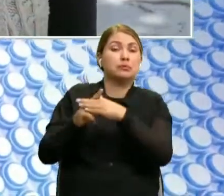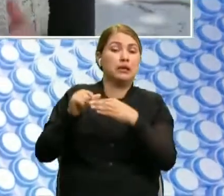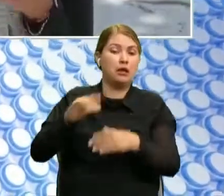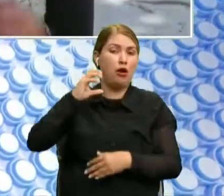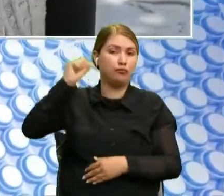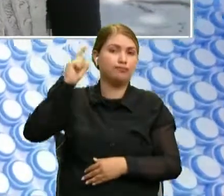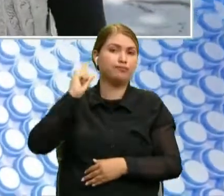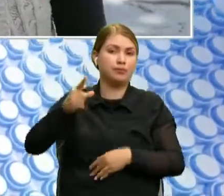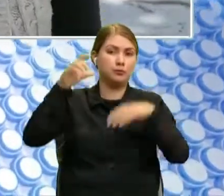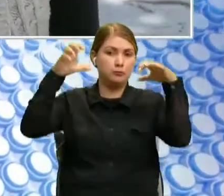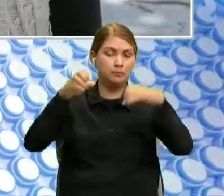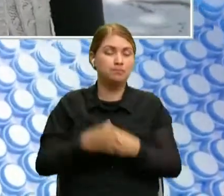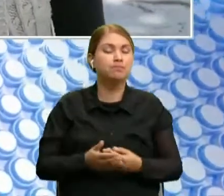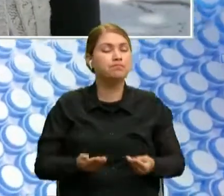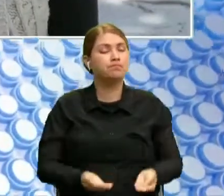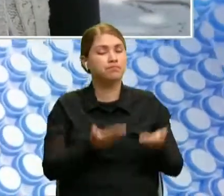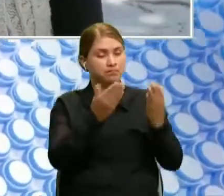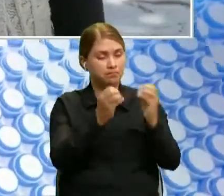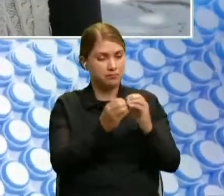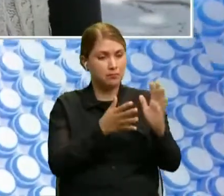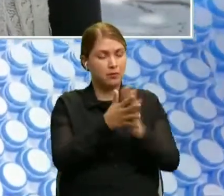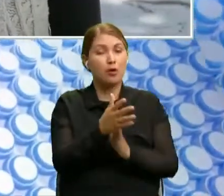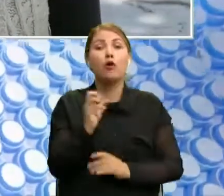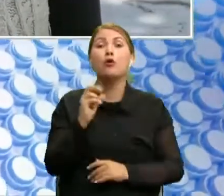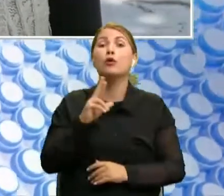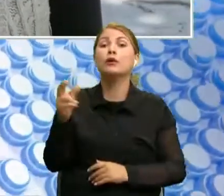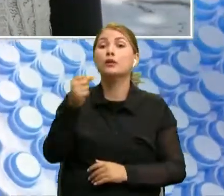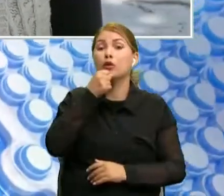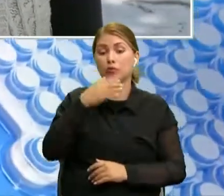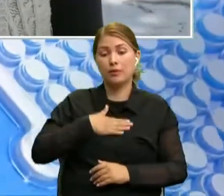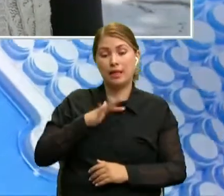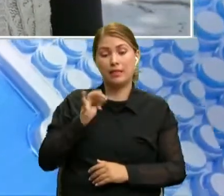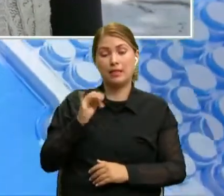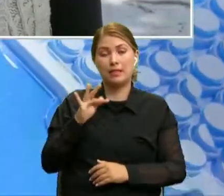Ocaña debido a las lluvias. Continúen ustedes con más. Tatiana García para Oriente Noticias. Estamos informando.